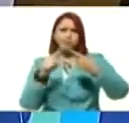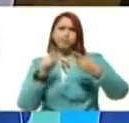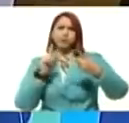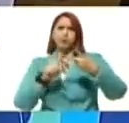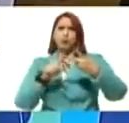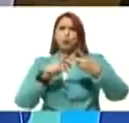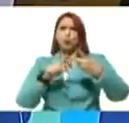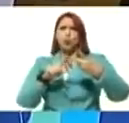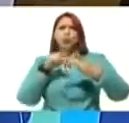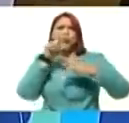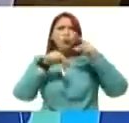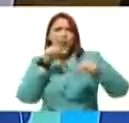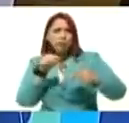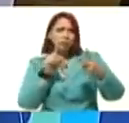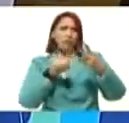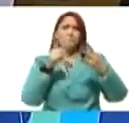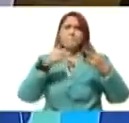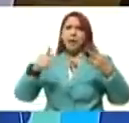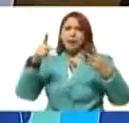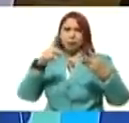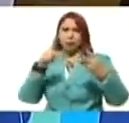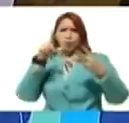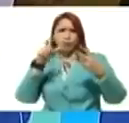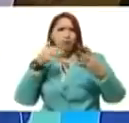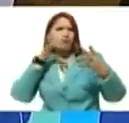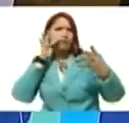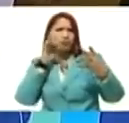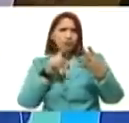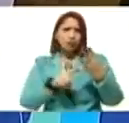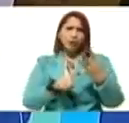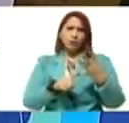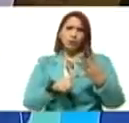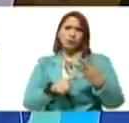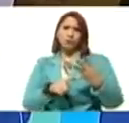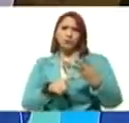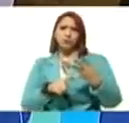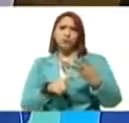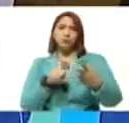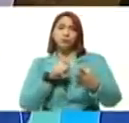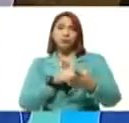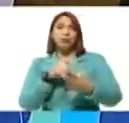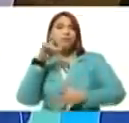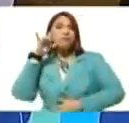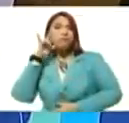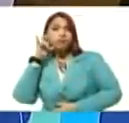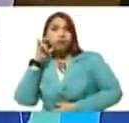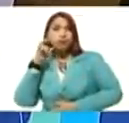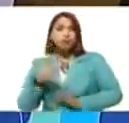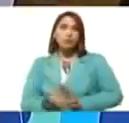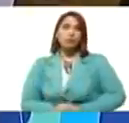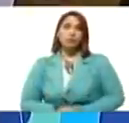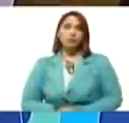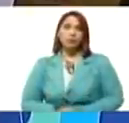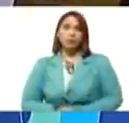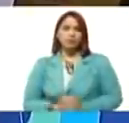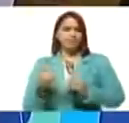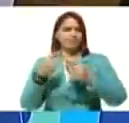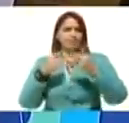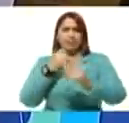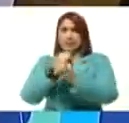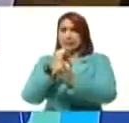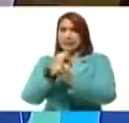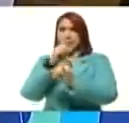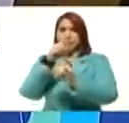Twitter, Periscope, Facebook, Live, Instagram, entre otros,